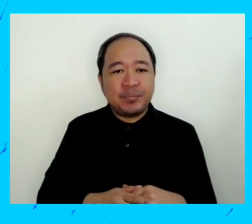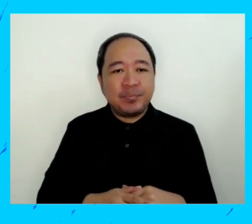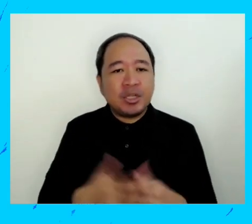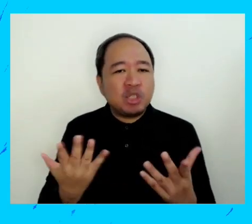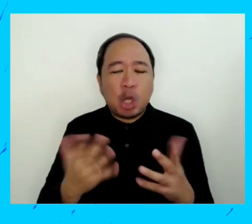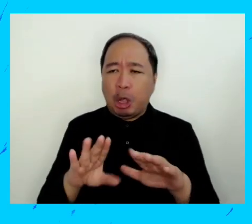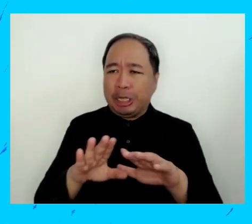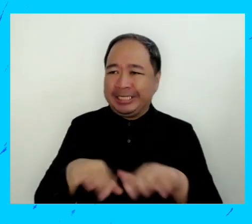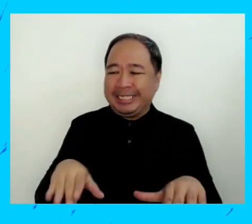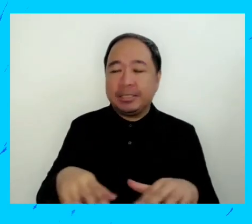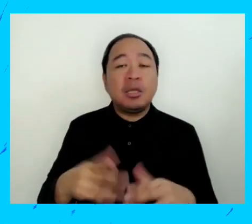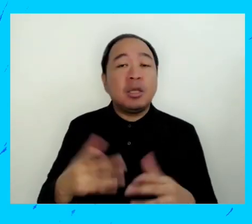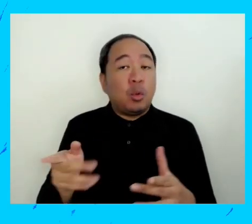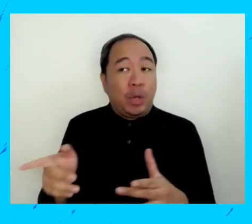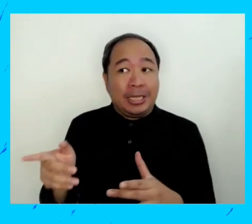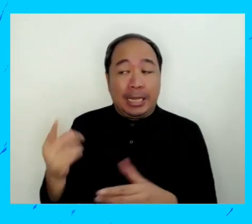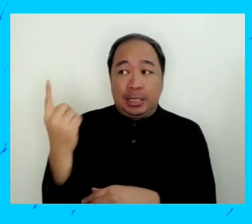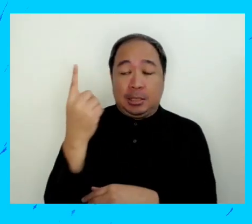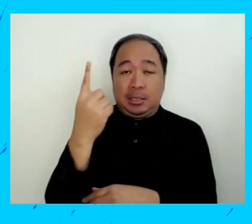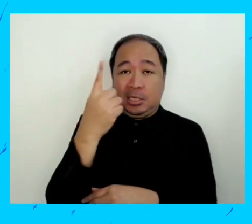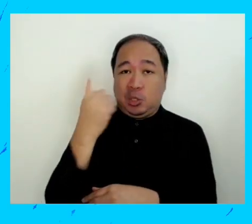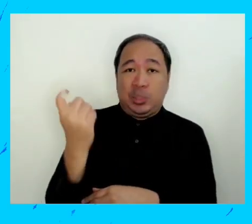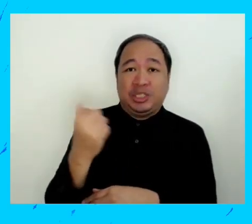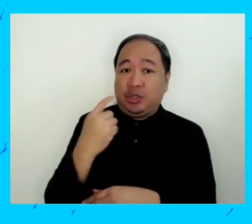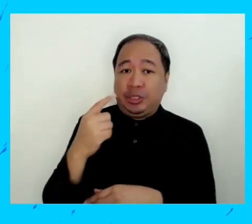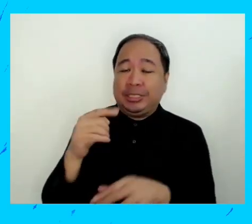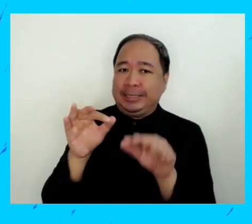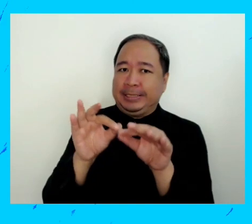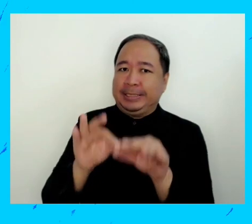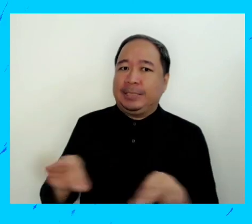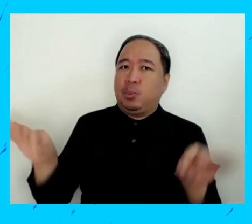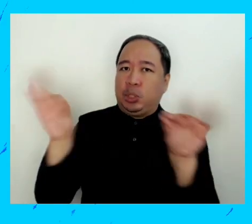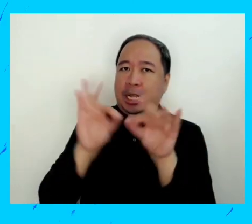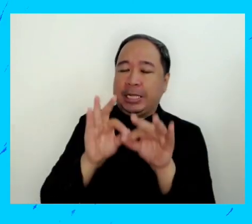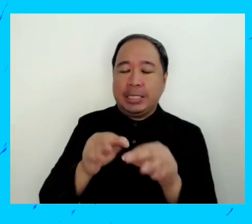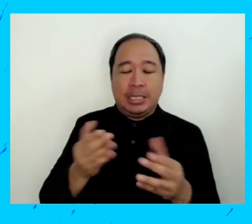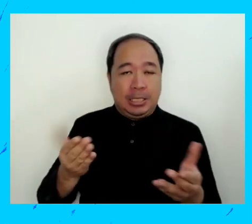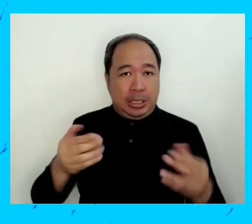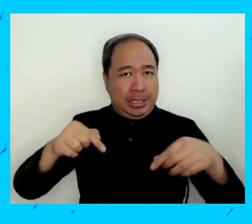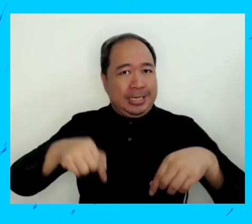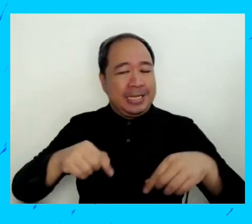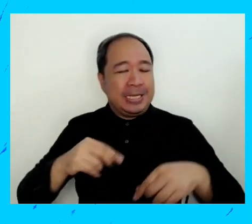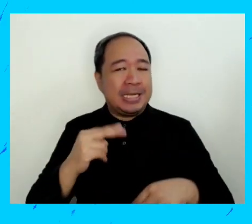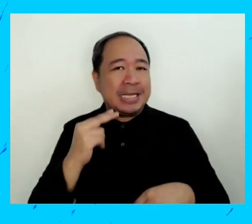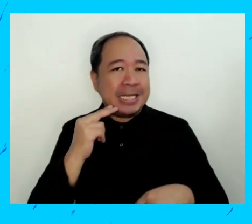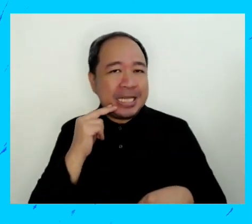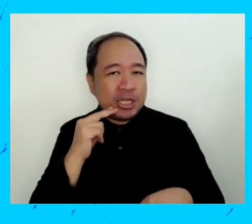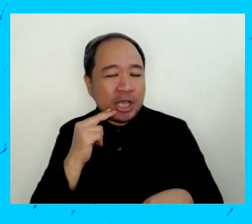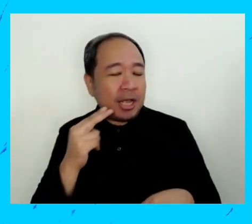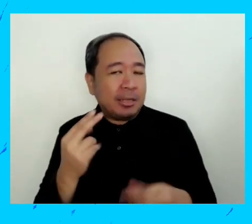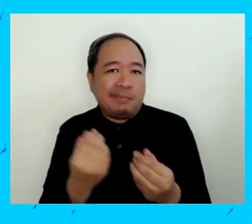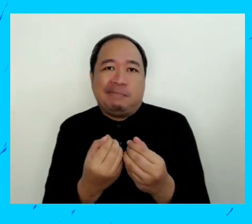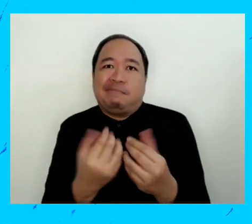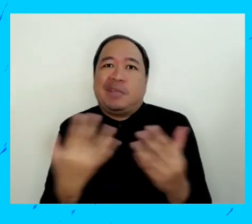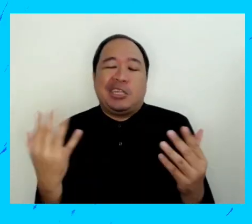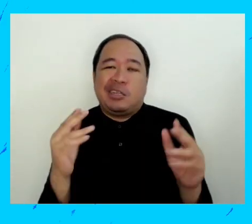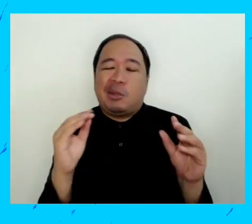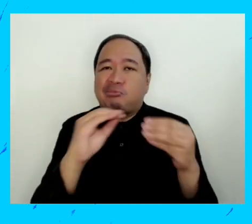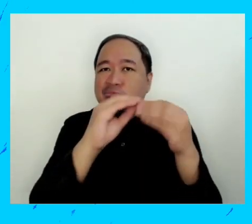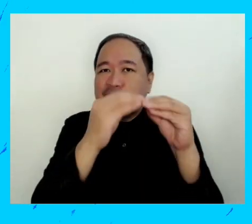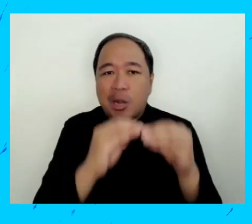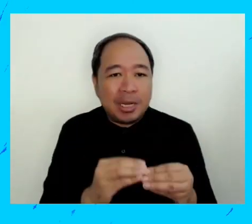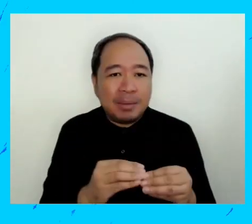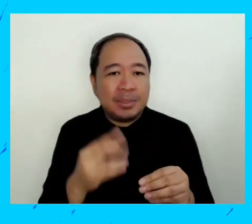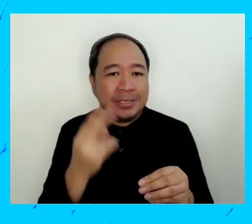Hola, bueno, esta pregunta es muy importante porque aquí en Nigeria nosotros vivimos en una sociedad donde hay muchos problemas